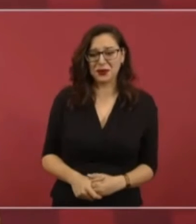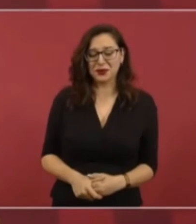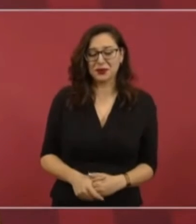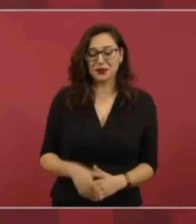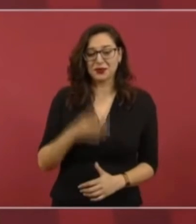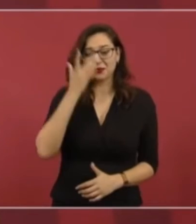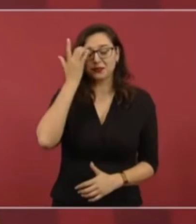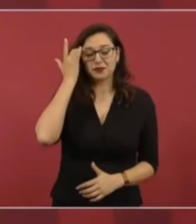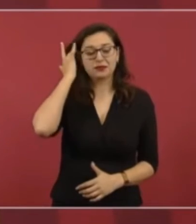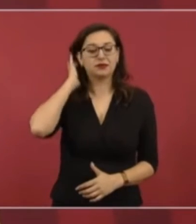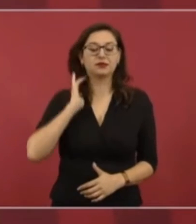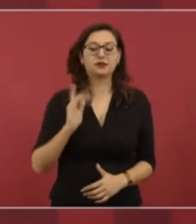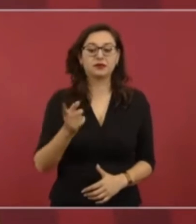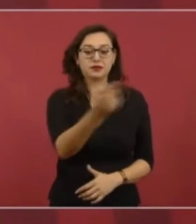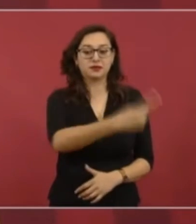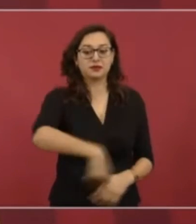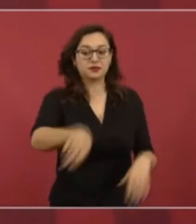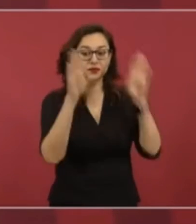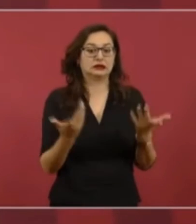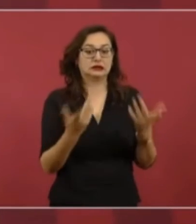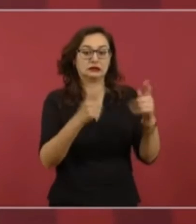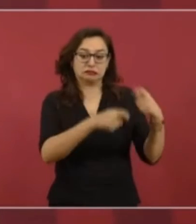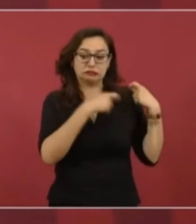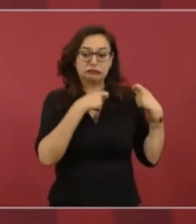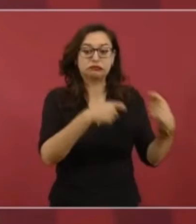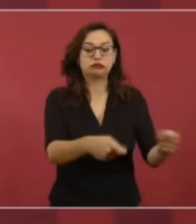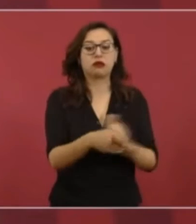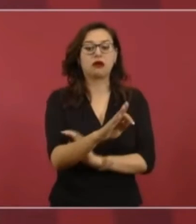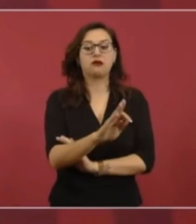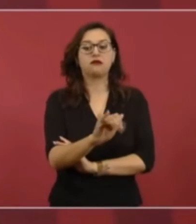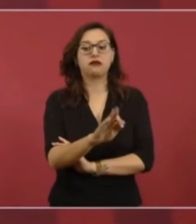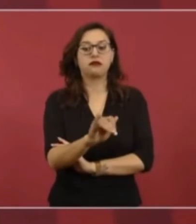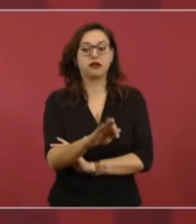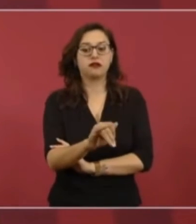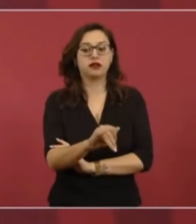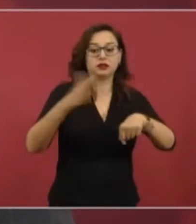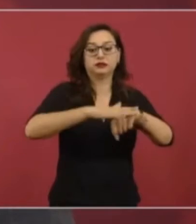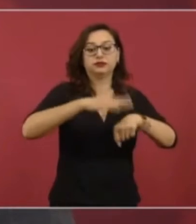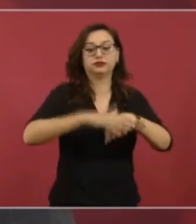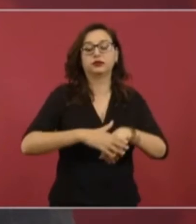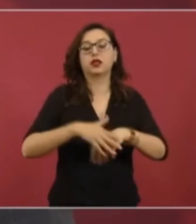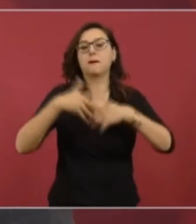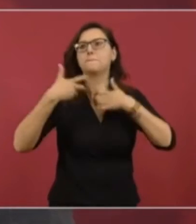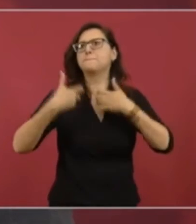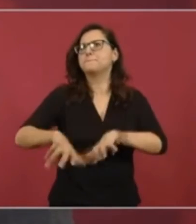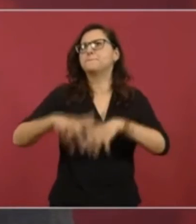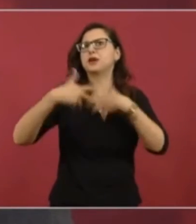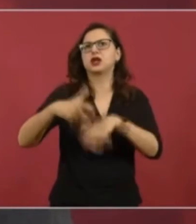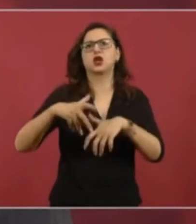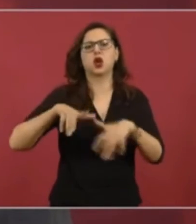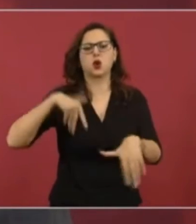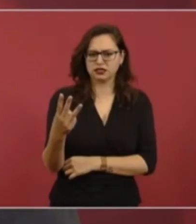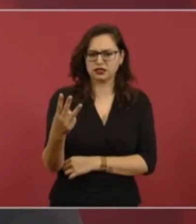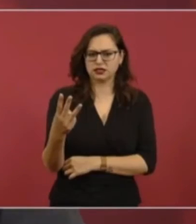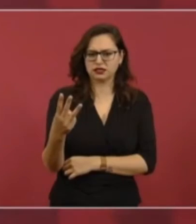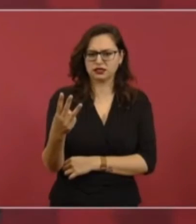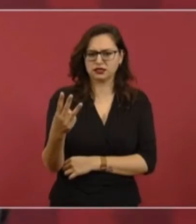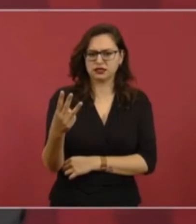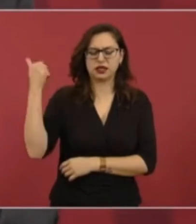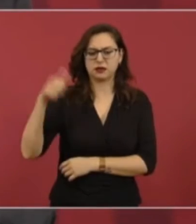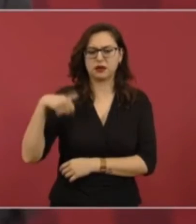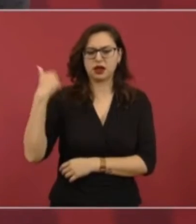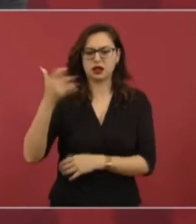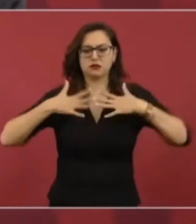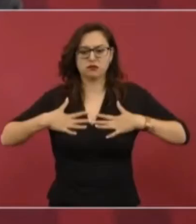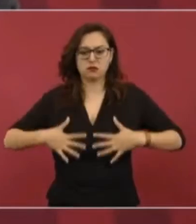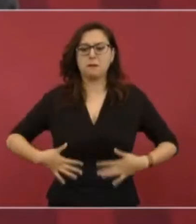porque son muy conservadores, son fifís. Ahora están convocando a una marcha, creo que para el día tres van a ir de